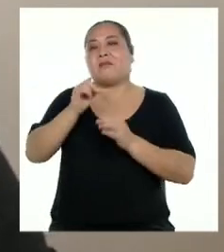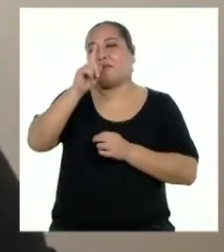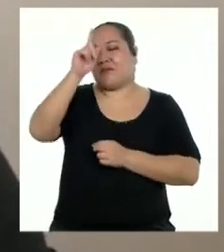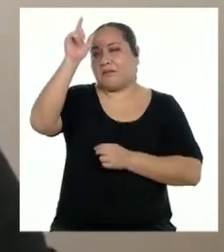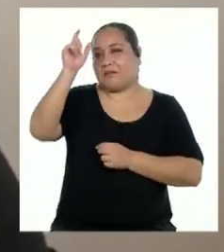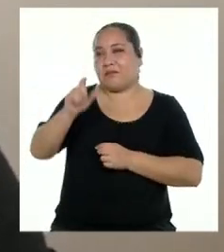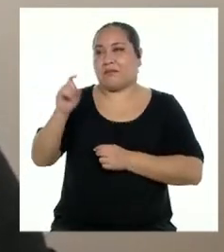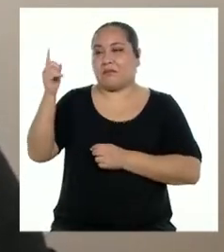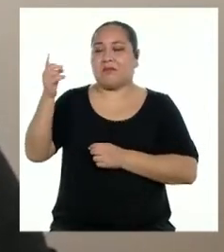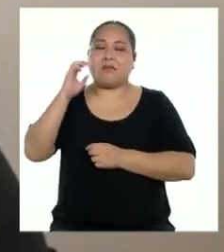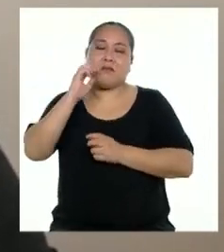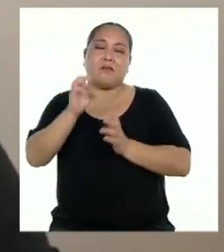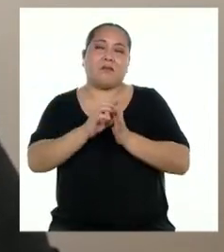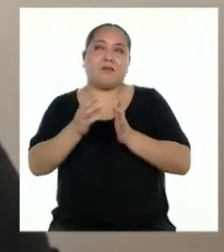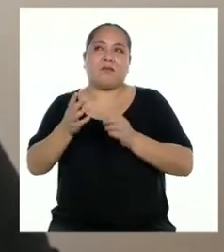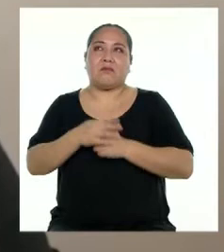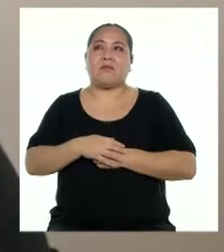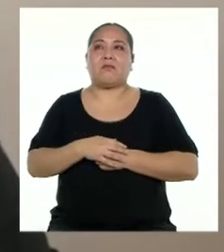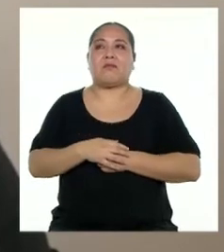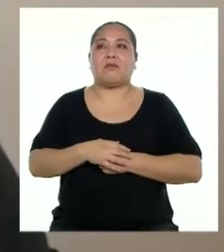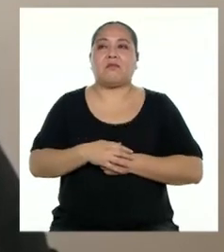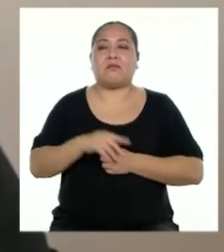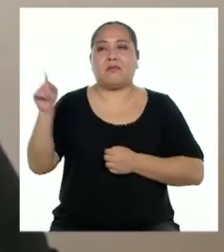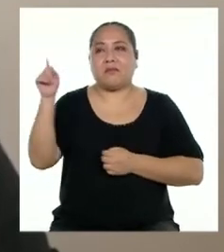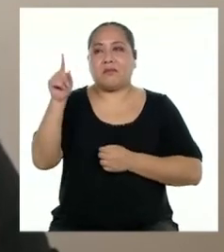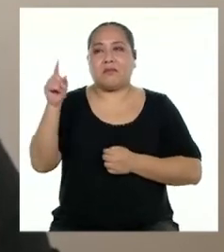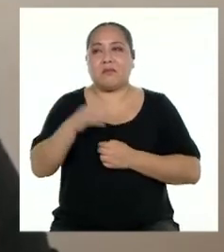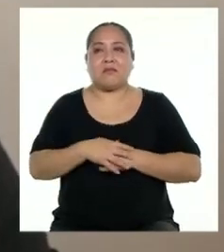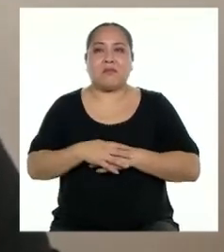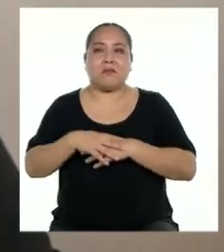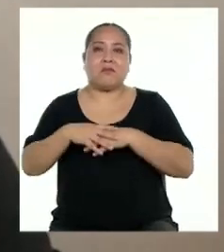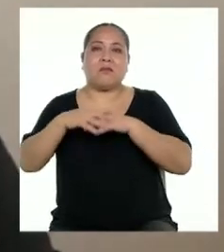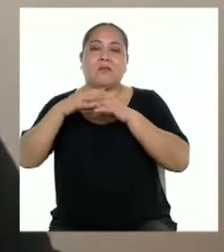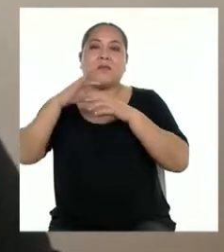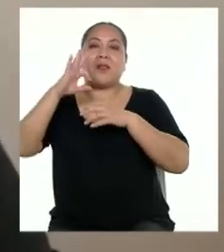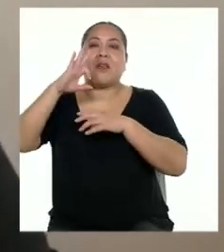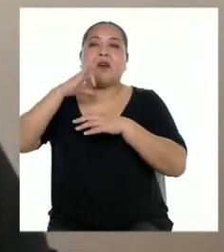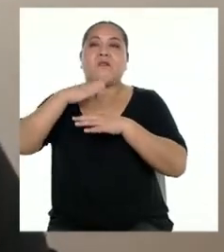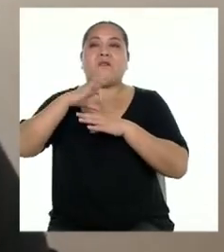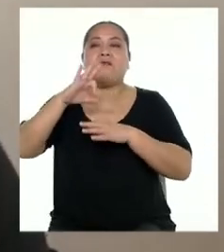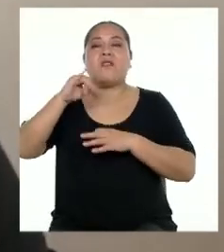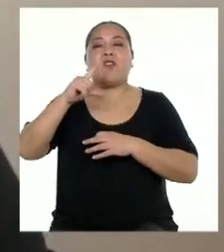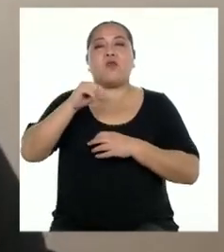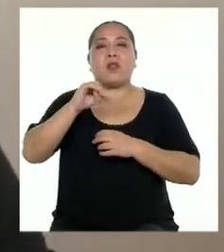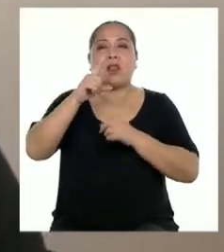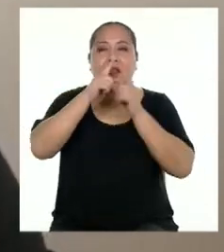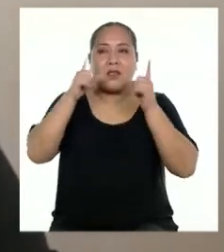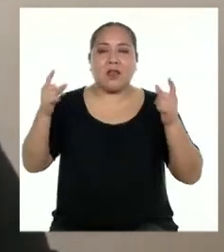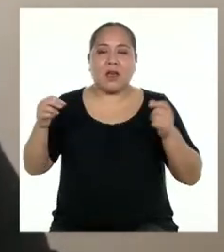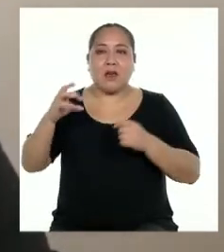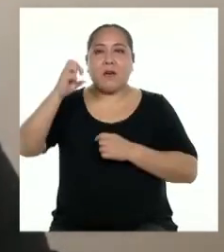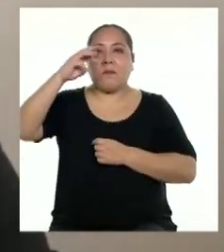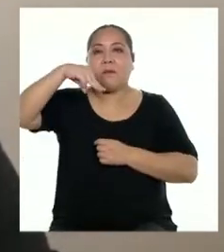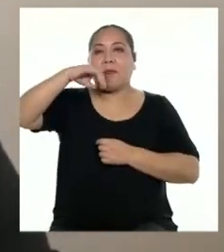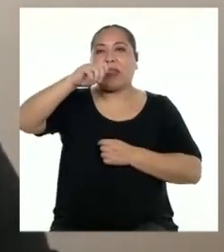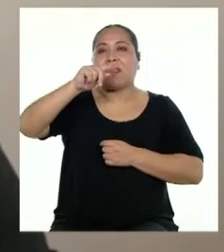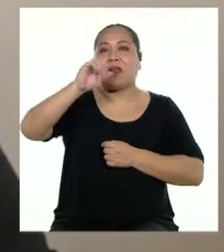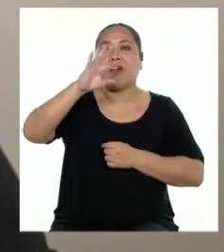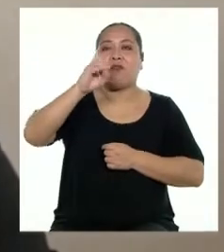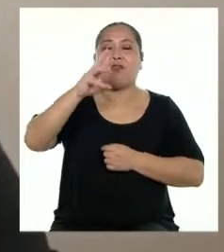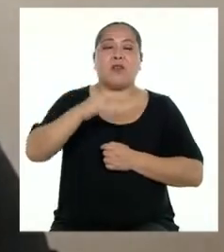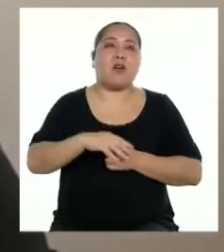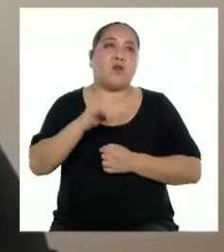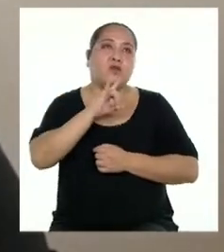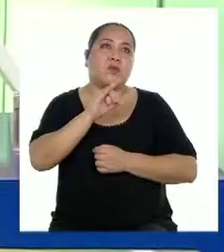personaje, por ejemplo, a través de figuras literarias como la metáfora o el símil. Ahí también